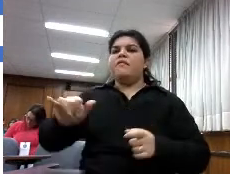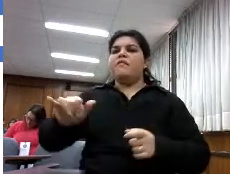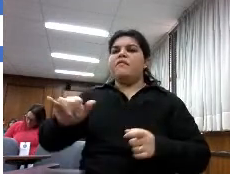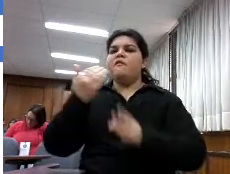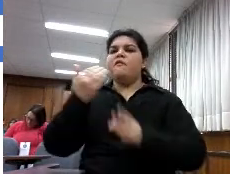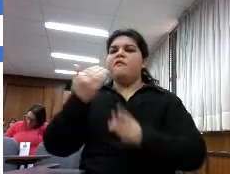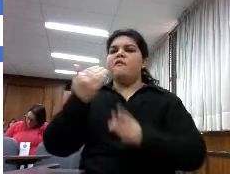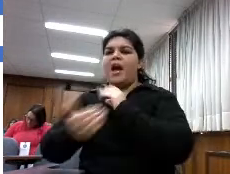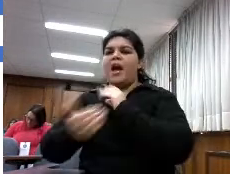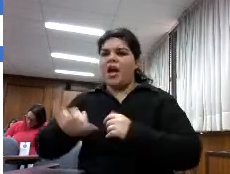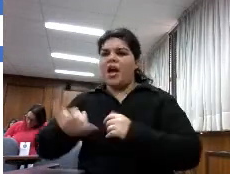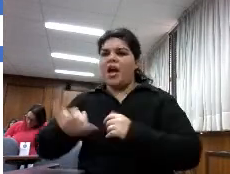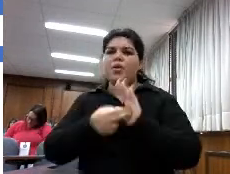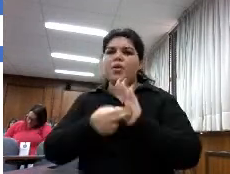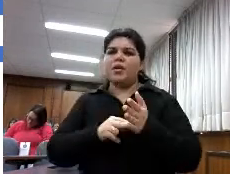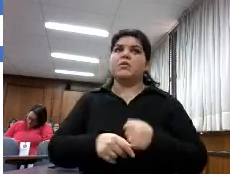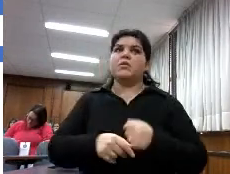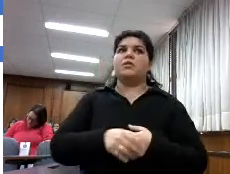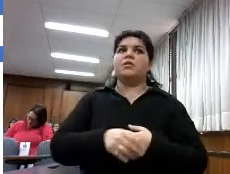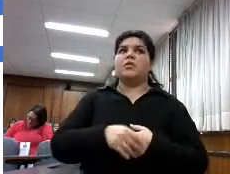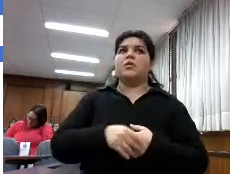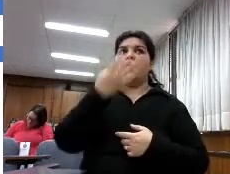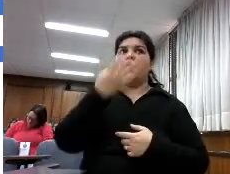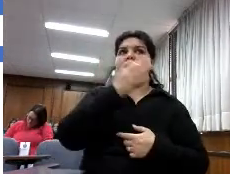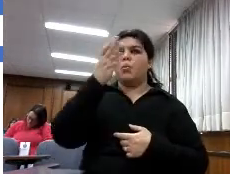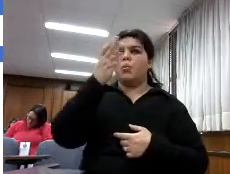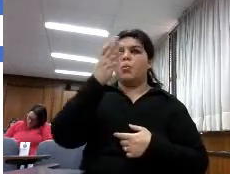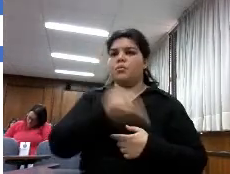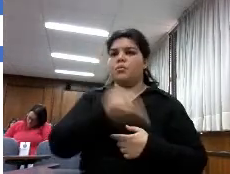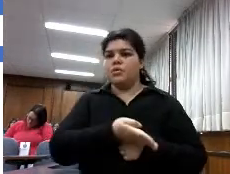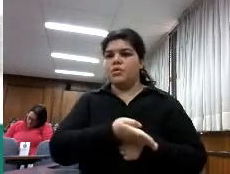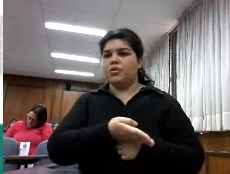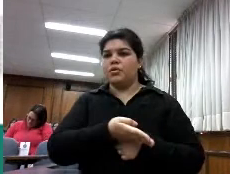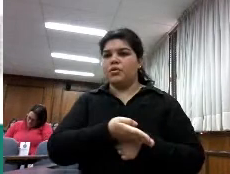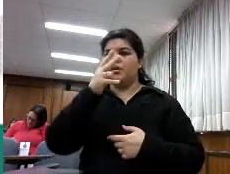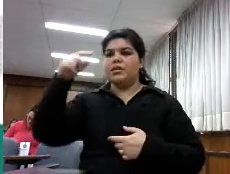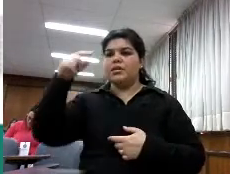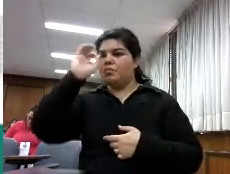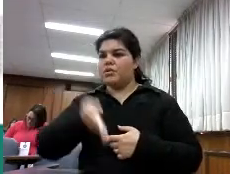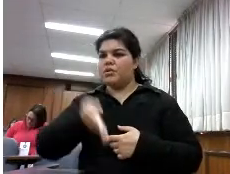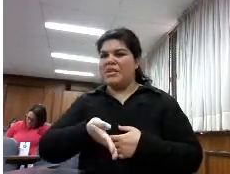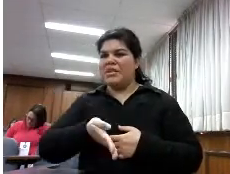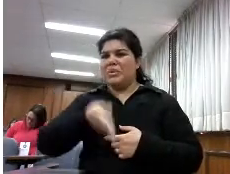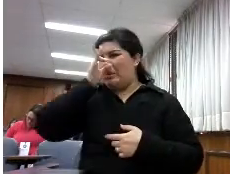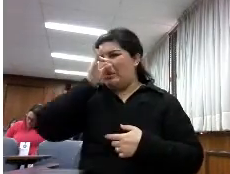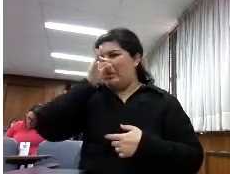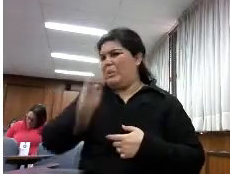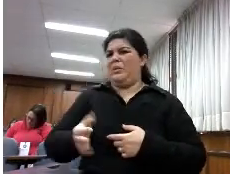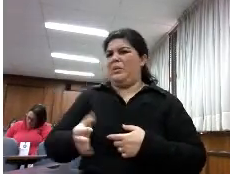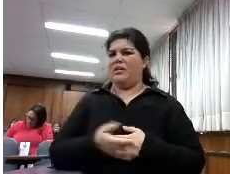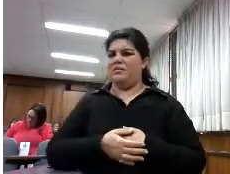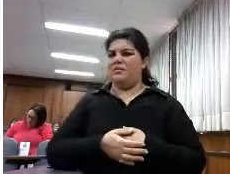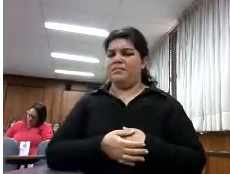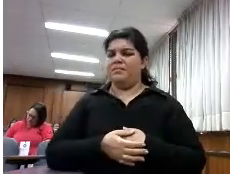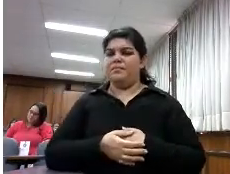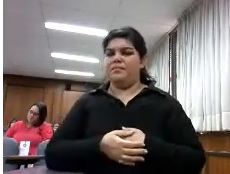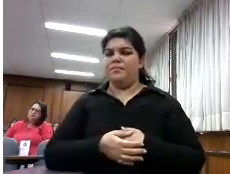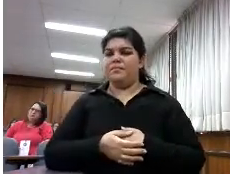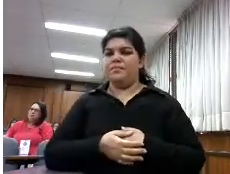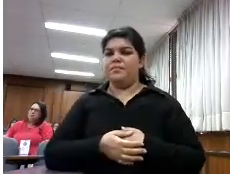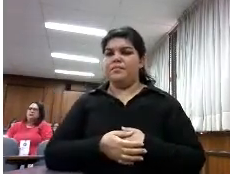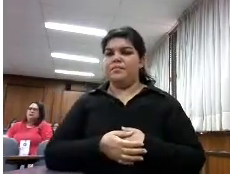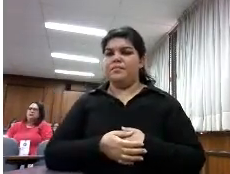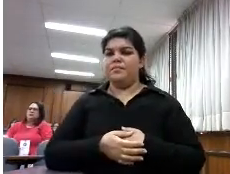nunca un 44% o un 37% que casi nunca en cuanto a